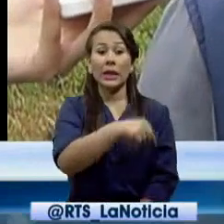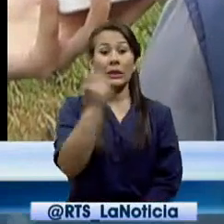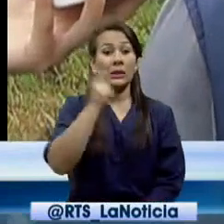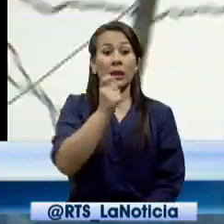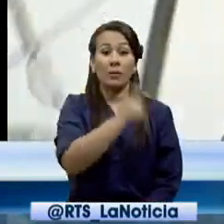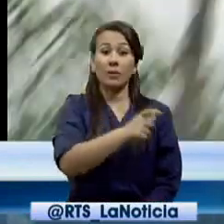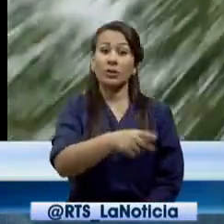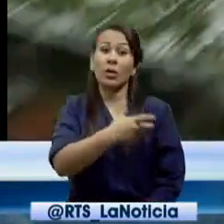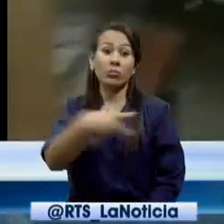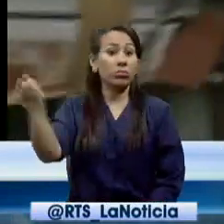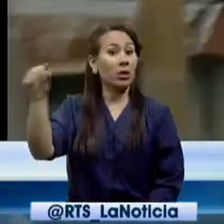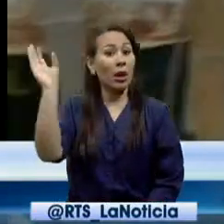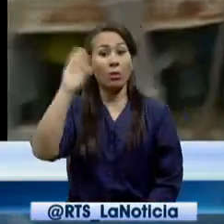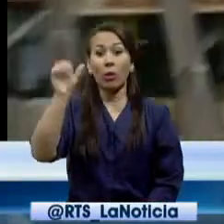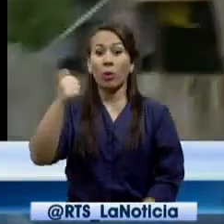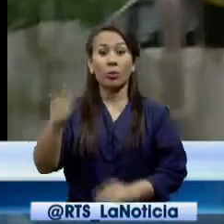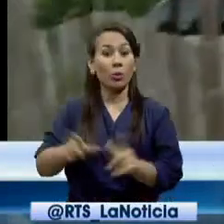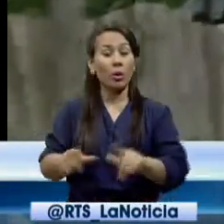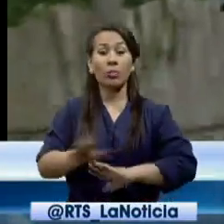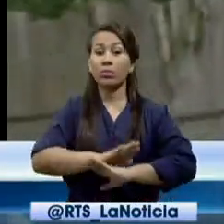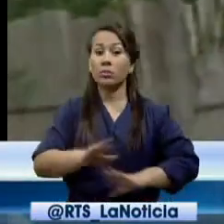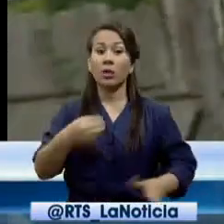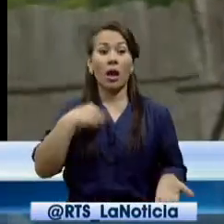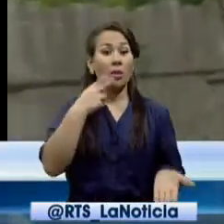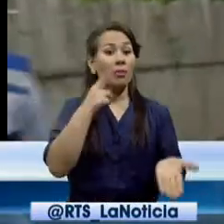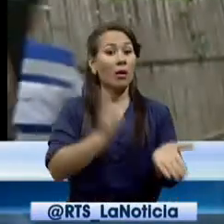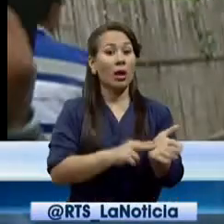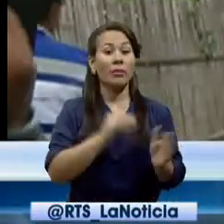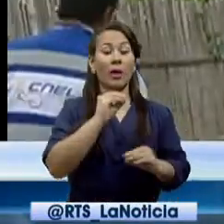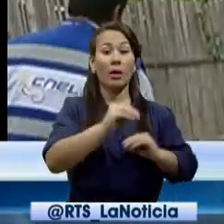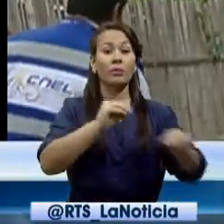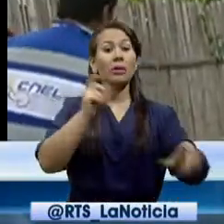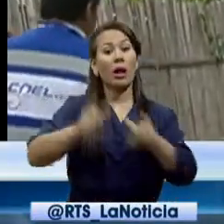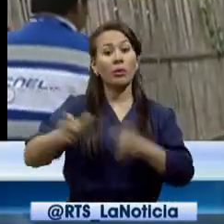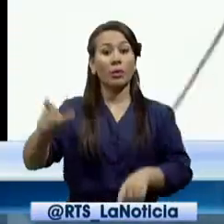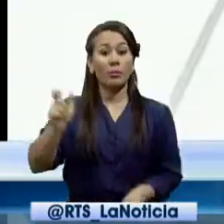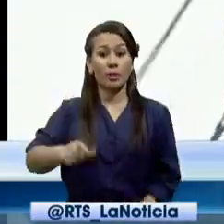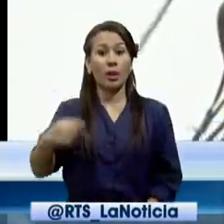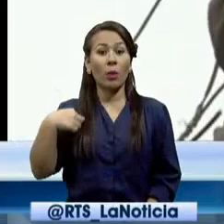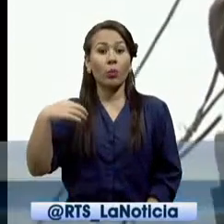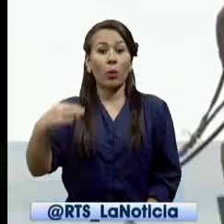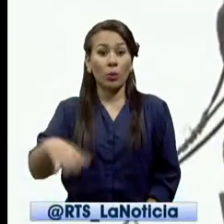el terreno, como ya voluntariamente se han ido algunas personas también acá.